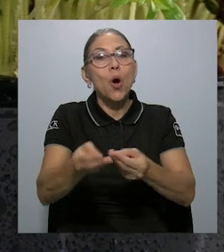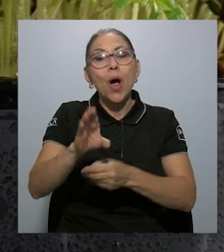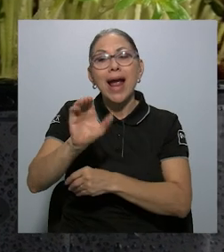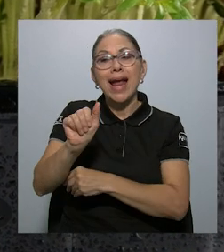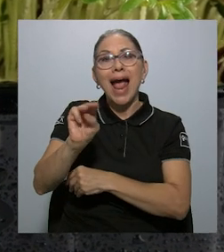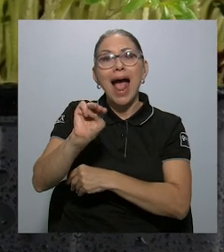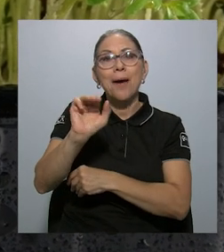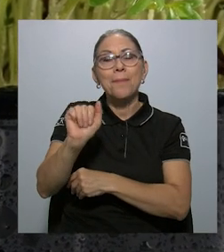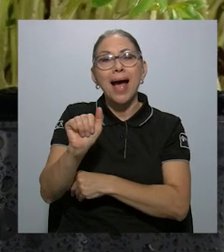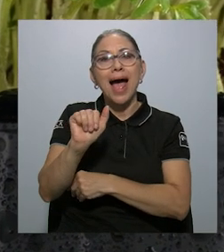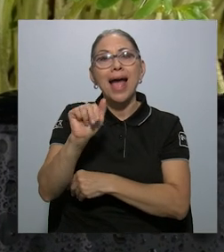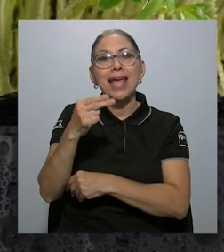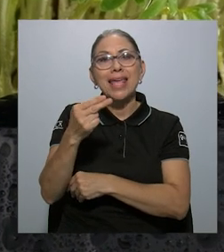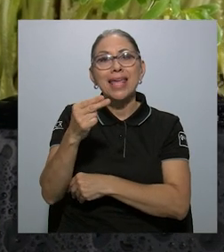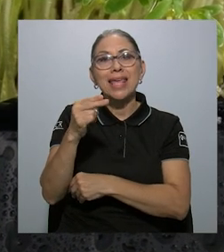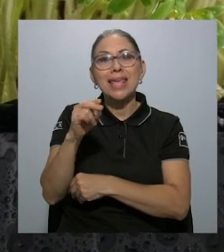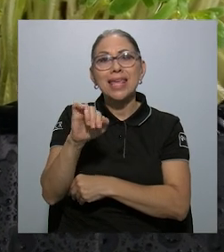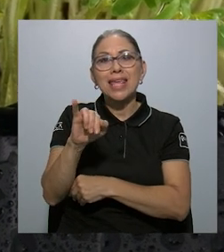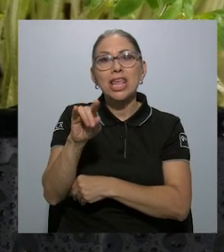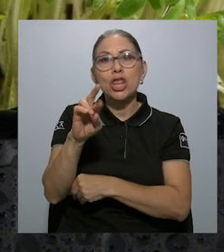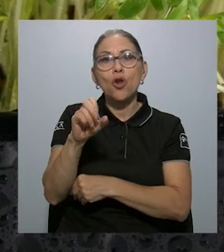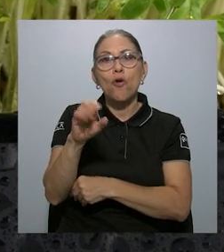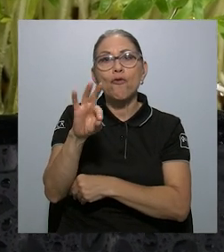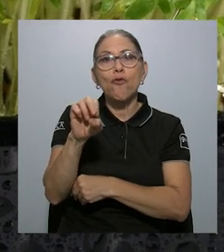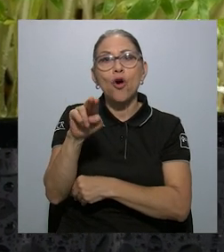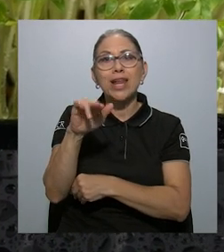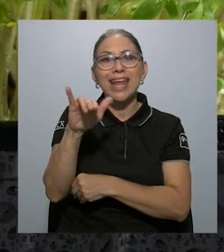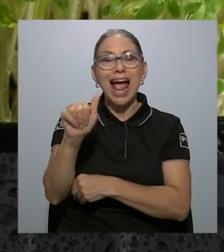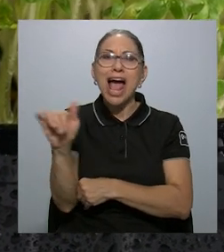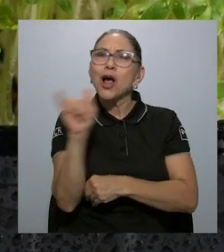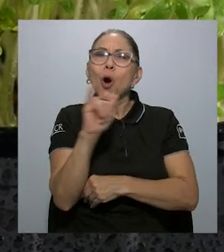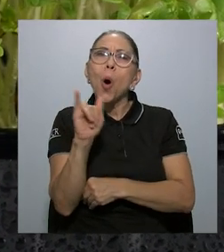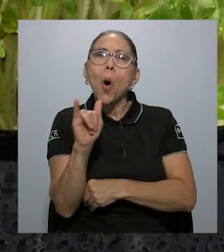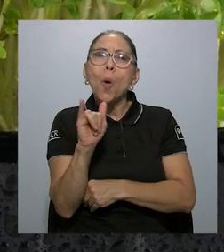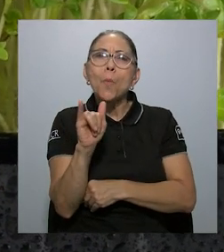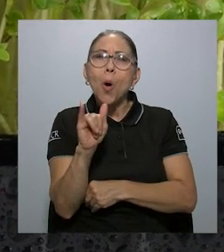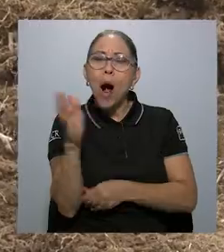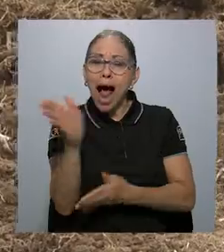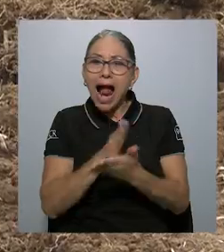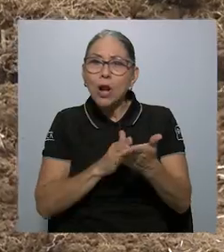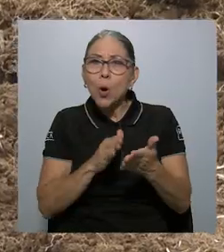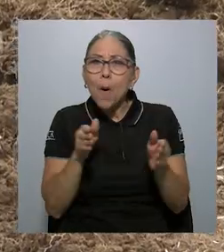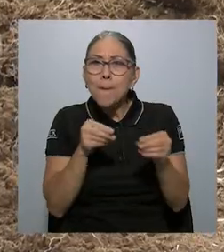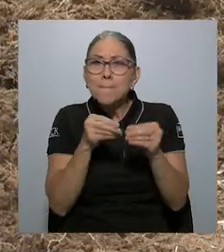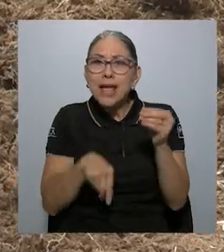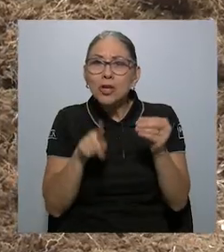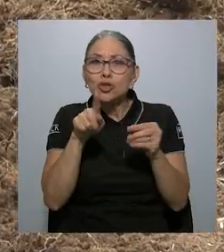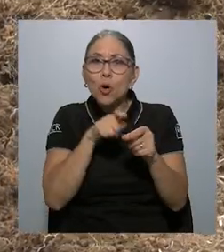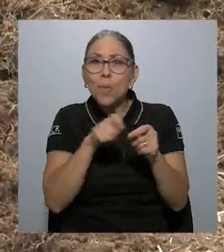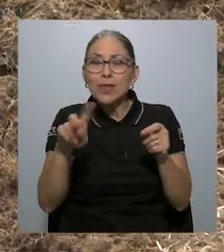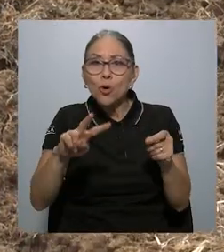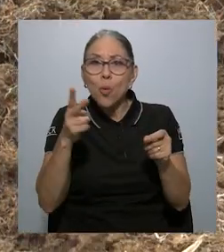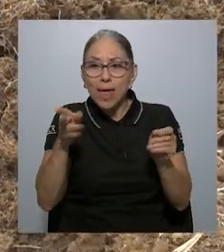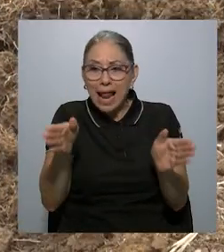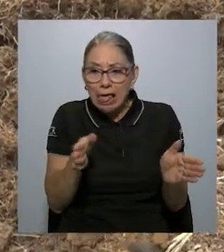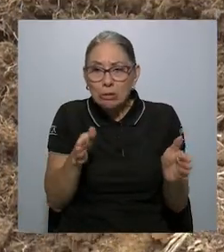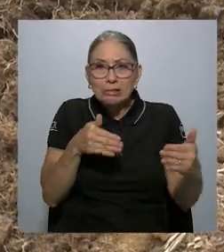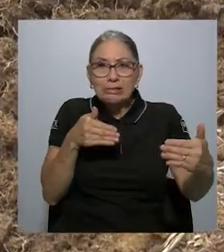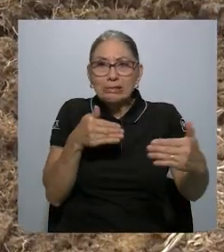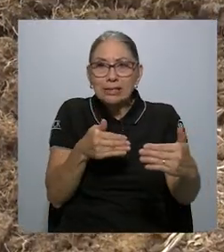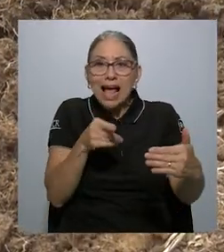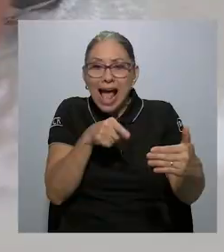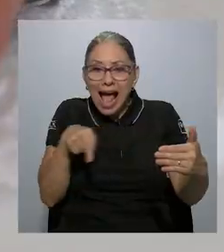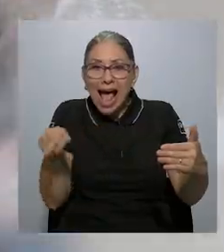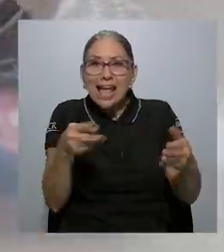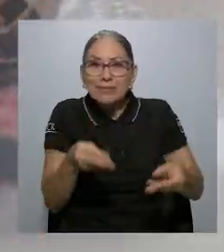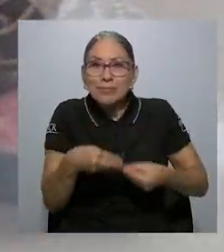hidropónica, una especie de huerto casero que mide menos de un metro cuadrado. Una vez que dominaron esta técnica,